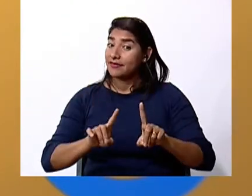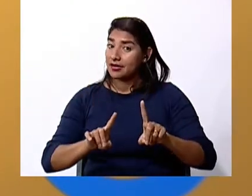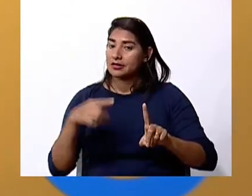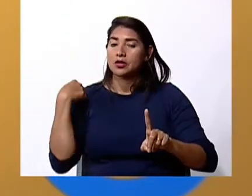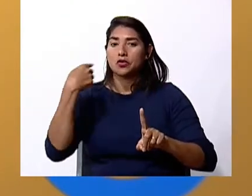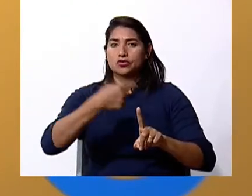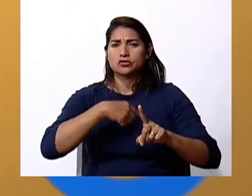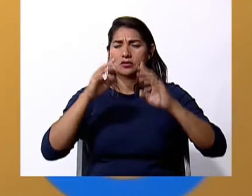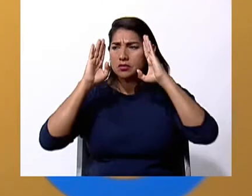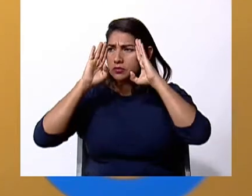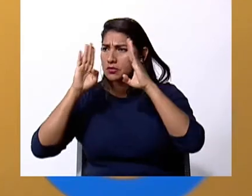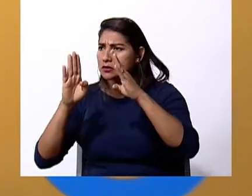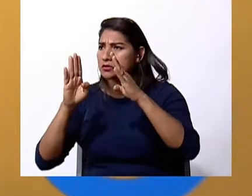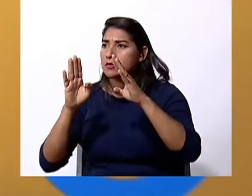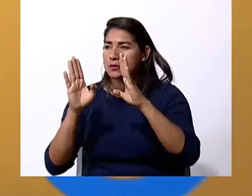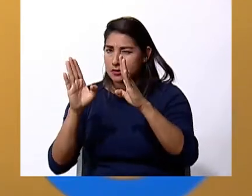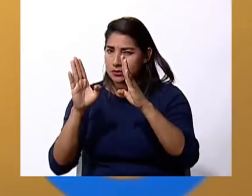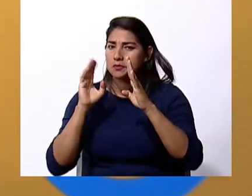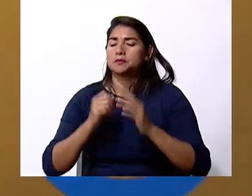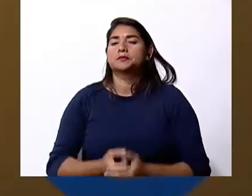vas a ponerle muchísima atención.